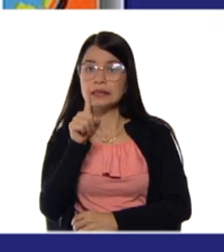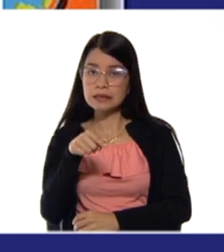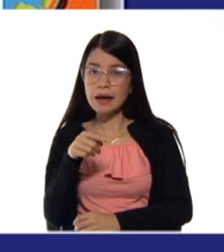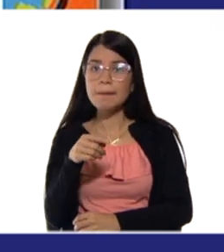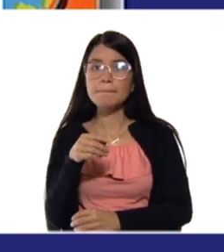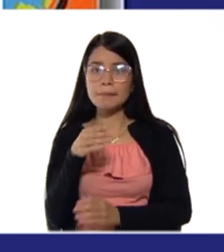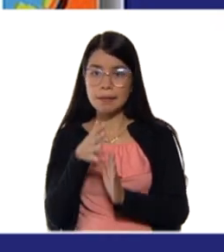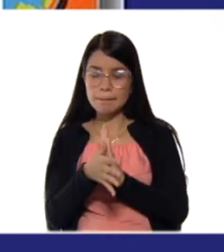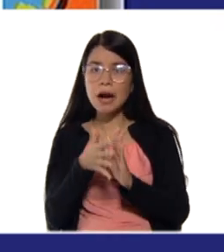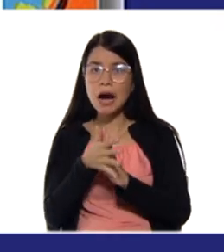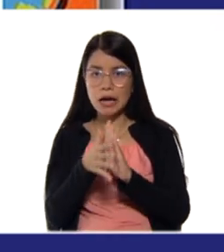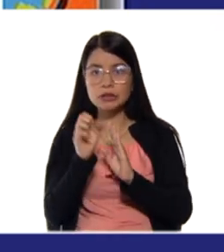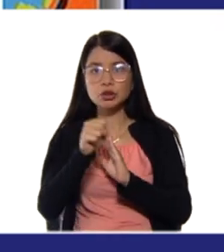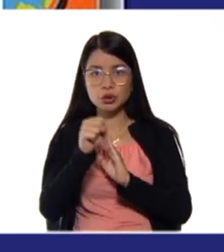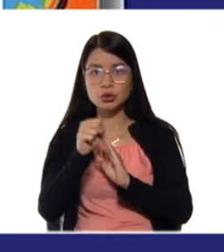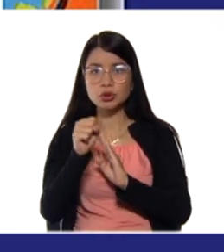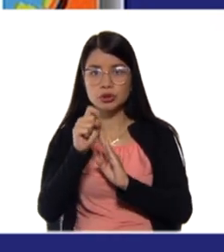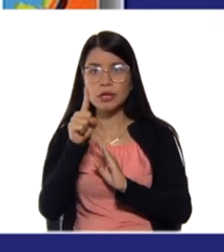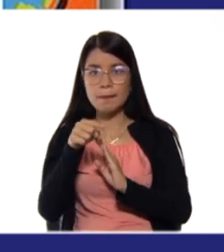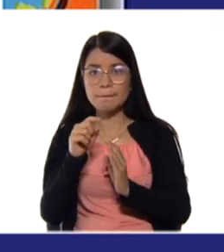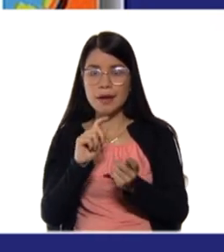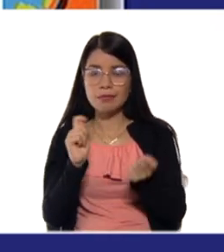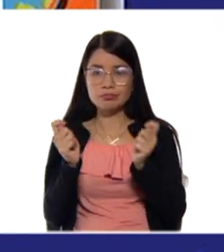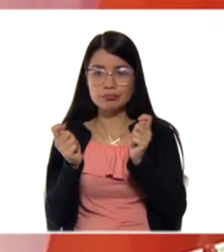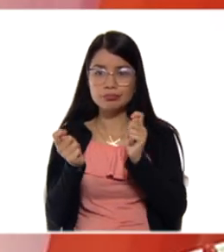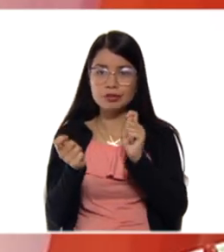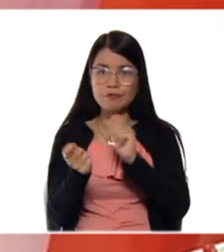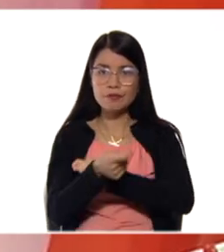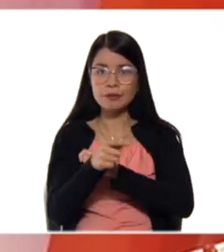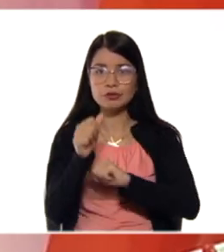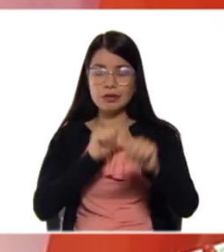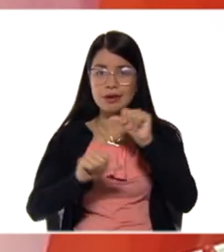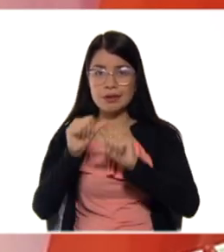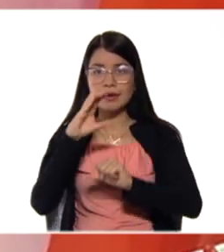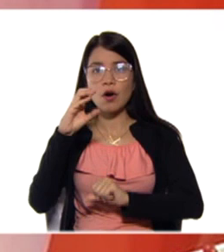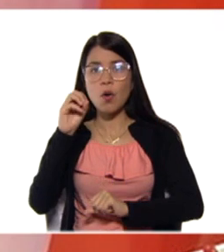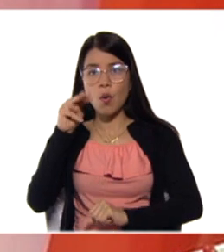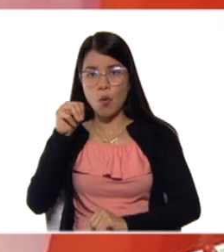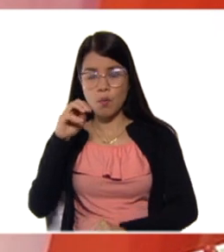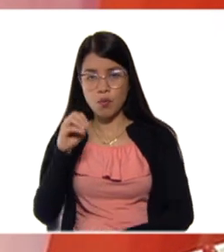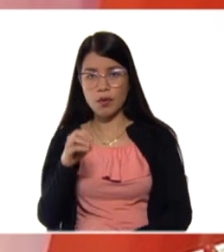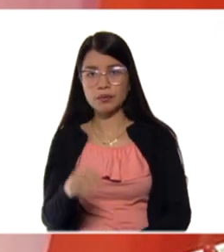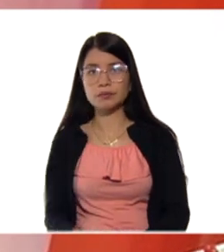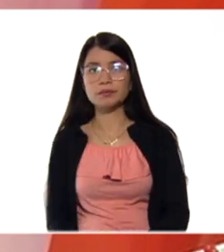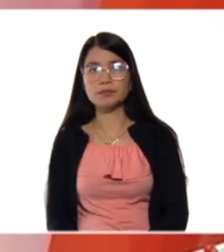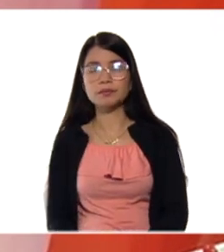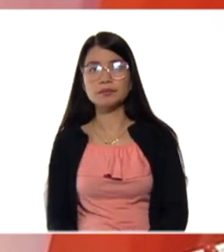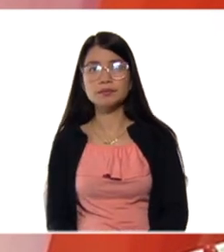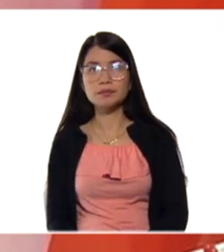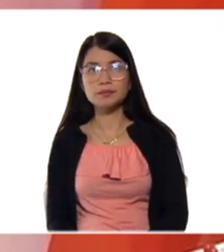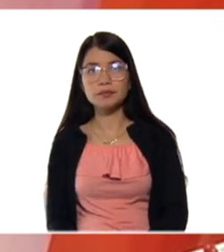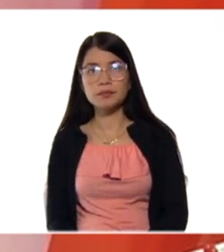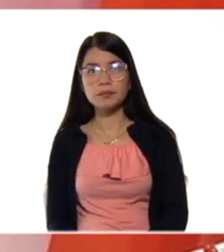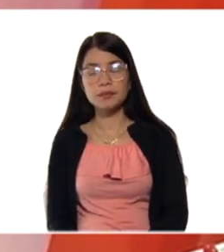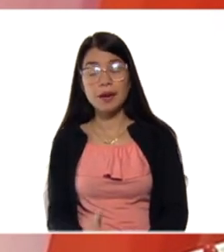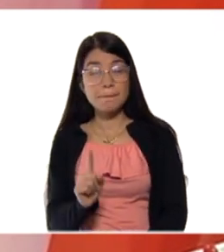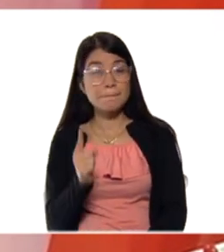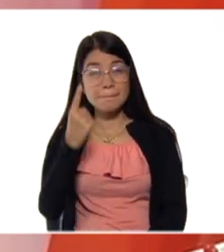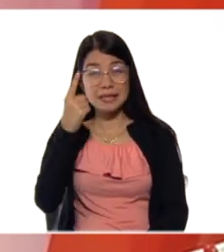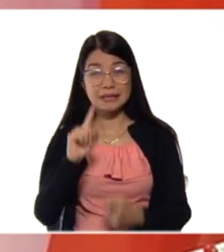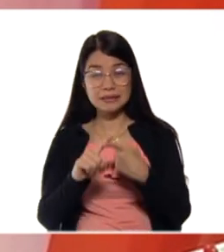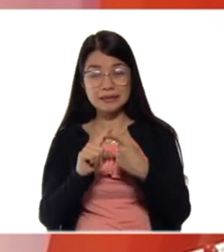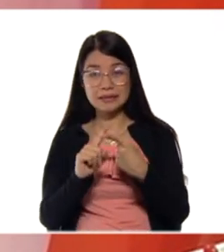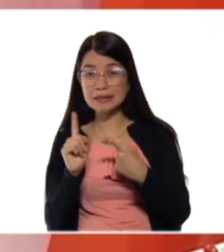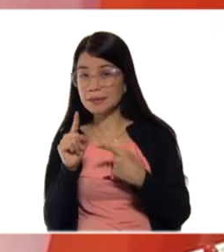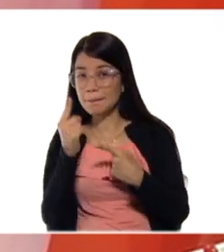química orgánica, igual que las de reordenamiento. Aquí tenemos reacciones químicas orgánicas principales, de las que